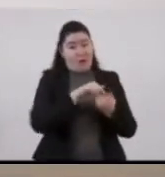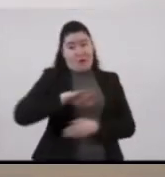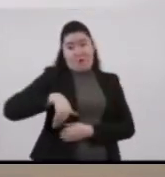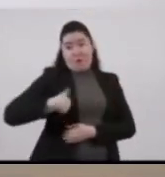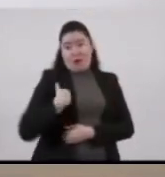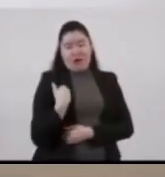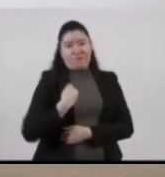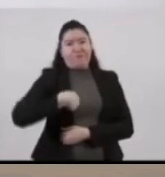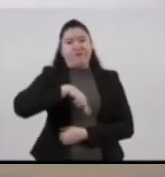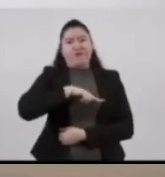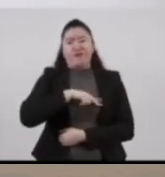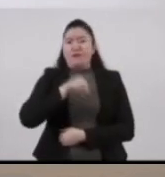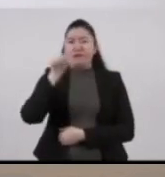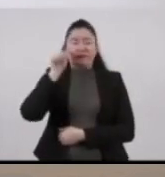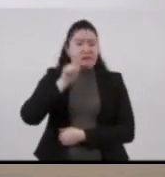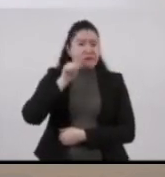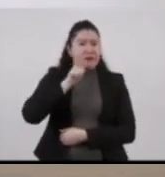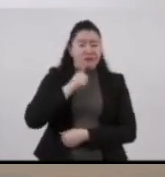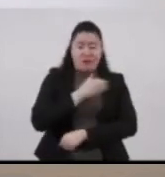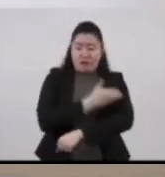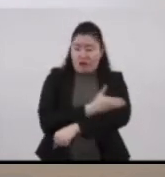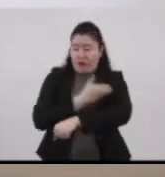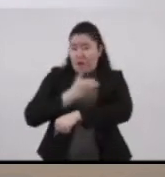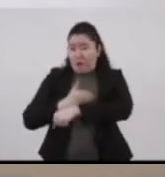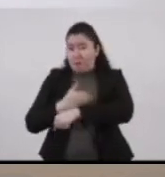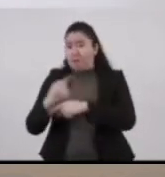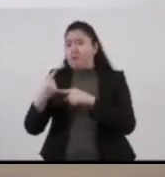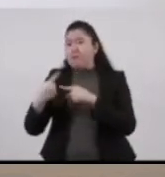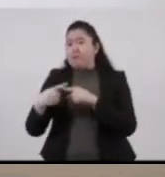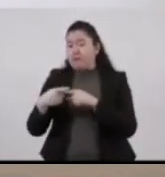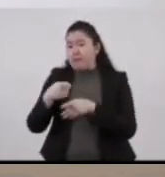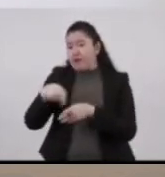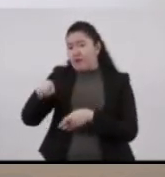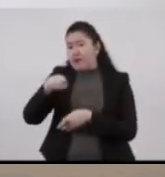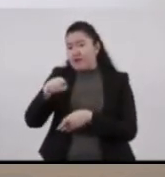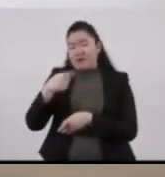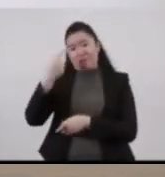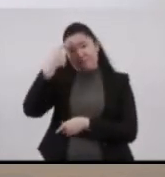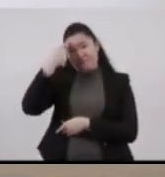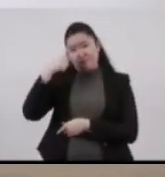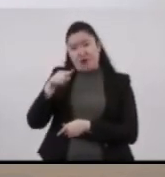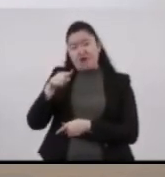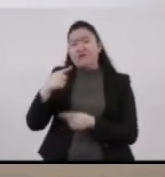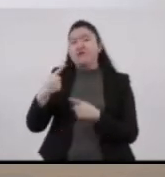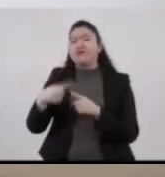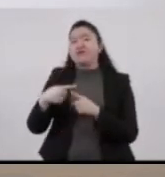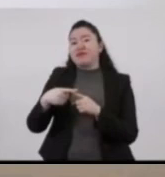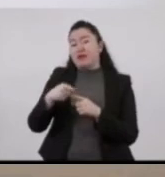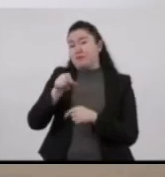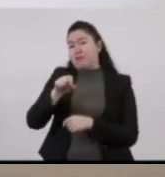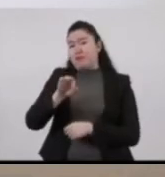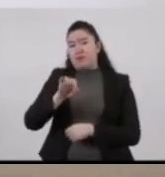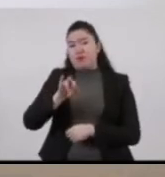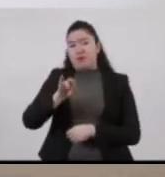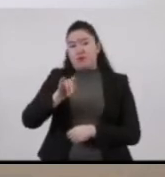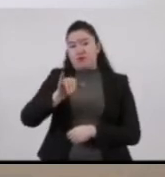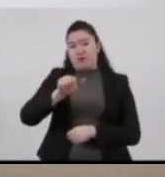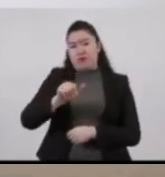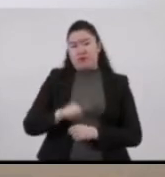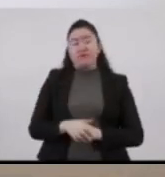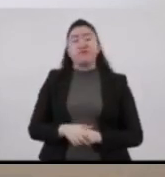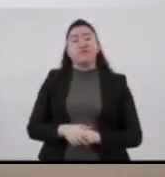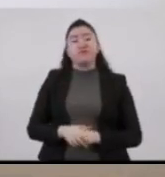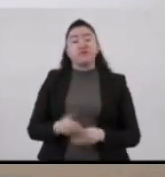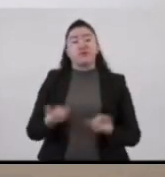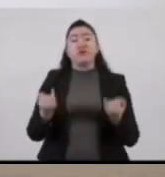todos estos procesos con acompañamiento y bajo las estrictas instrucciones de la Procuraduría. Adicionalmente